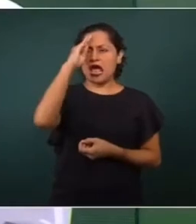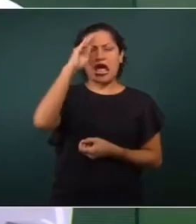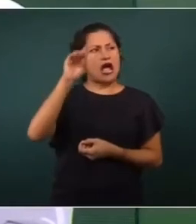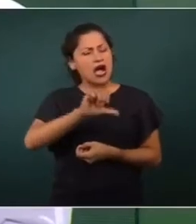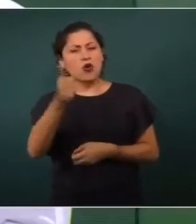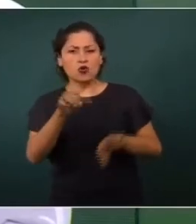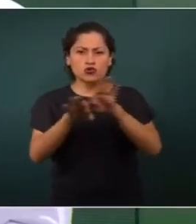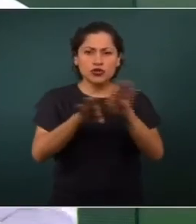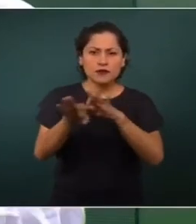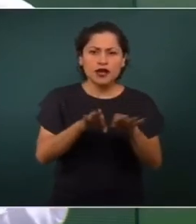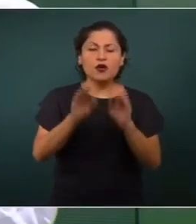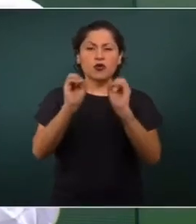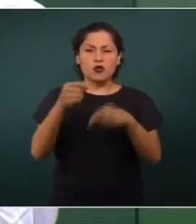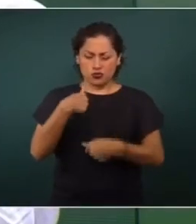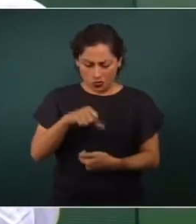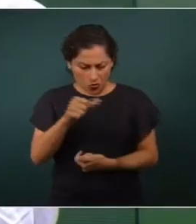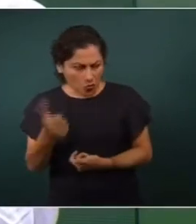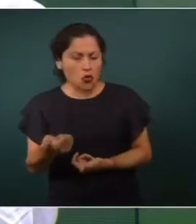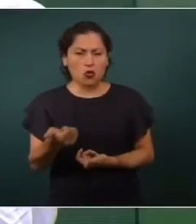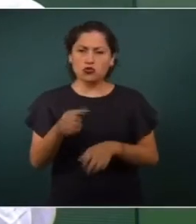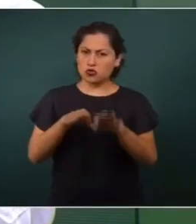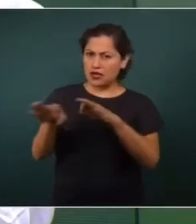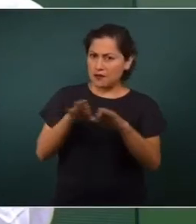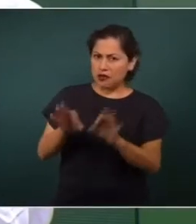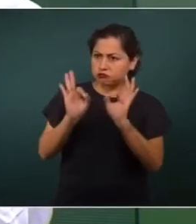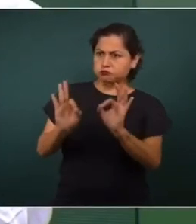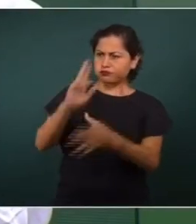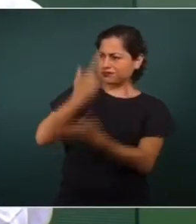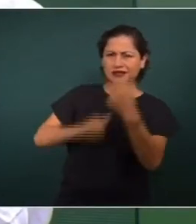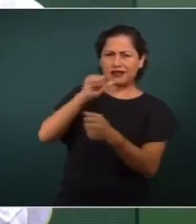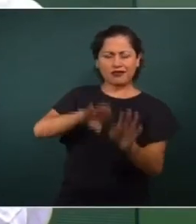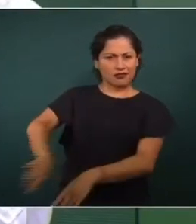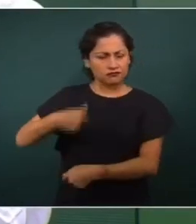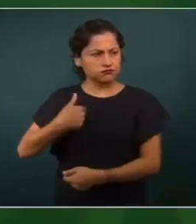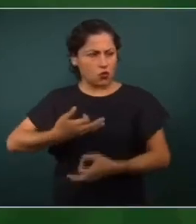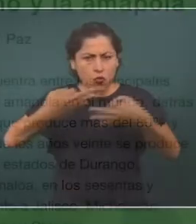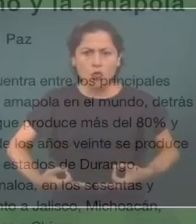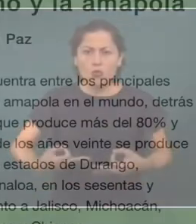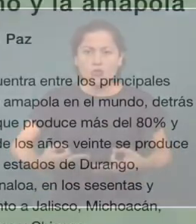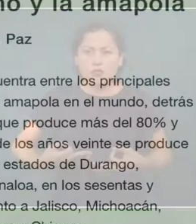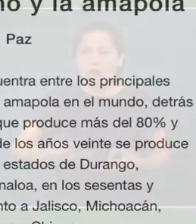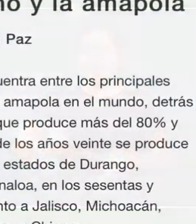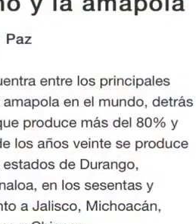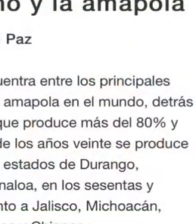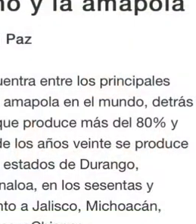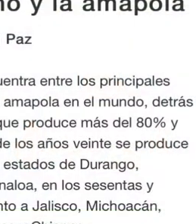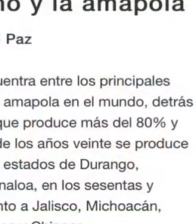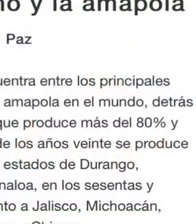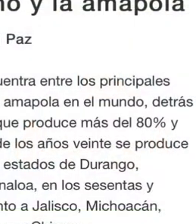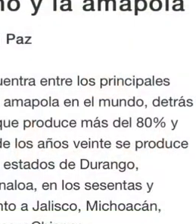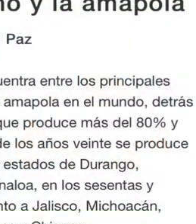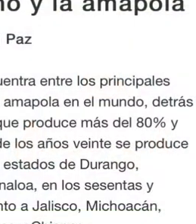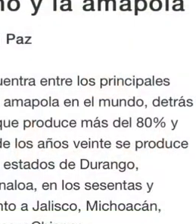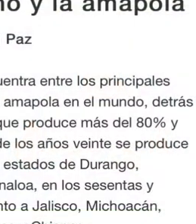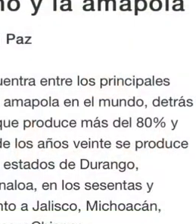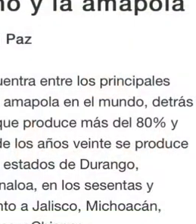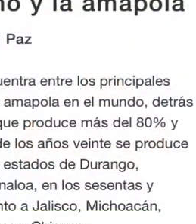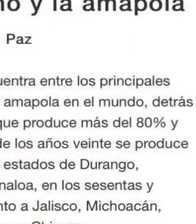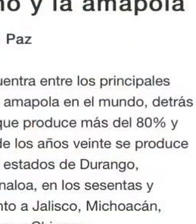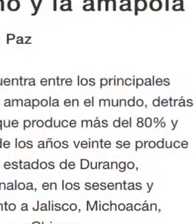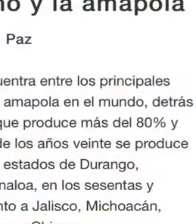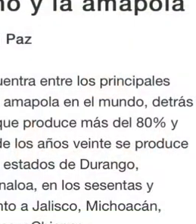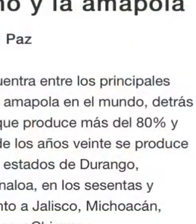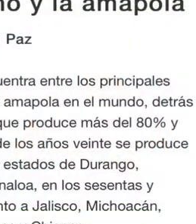buscarse la vida en actividades lícitas, de manera honrada, lo hacen. Entonces, eso está sucediendo en Guerrero